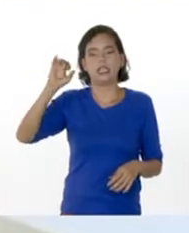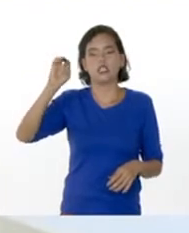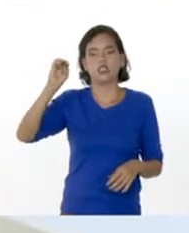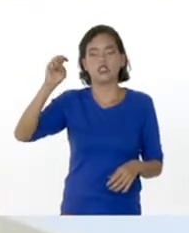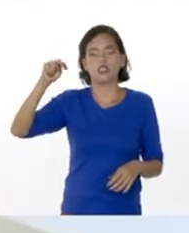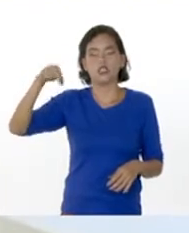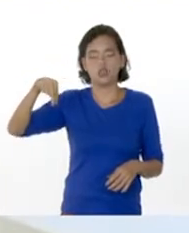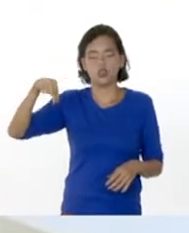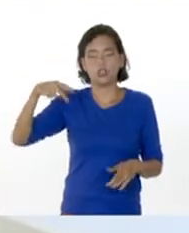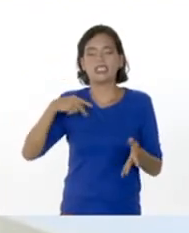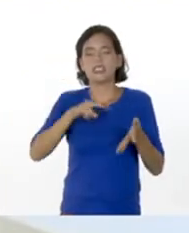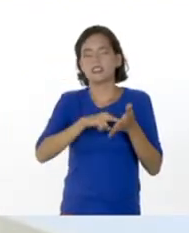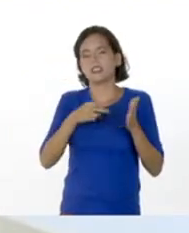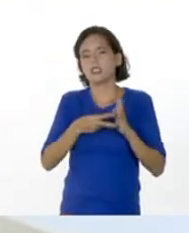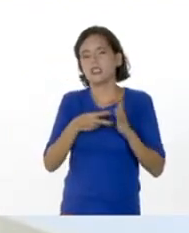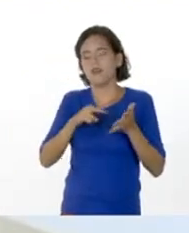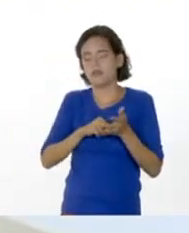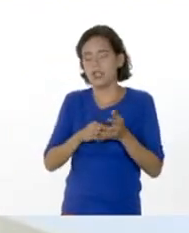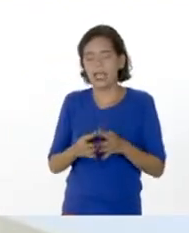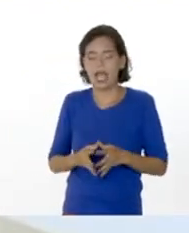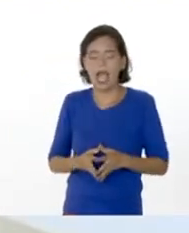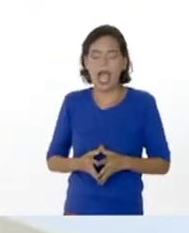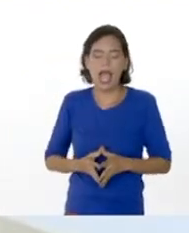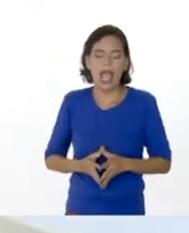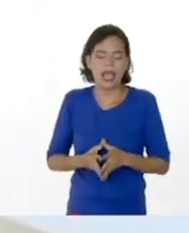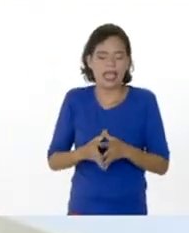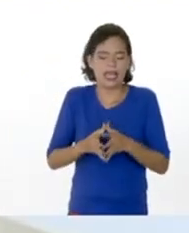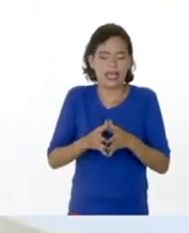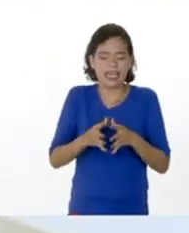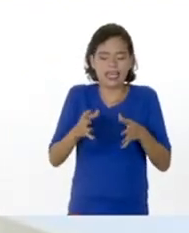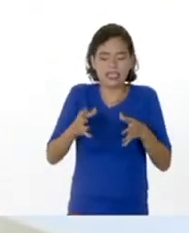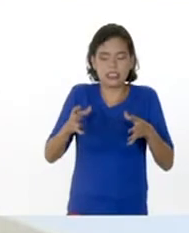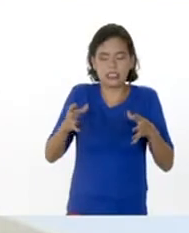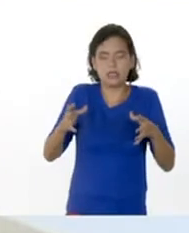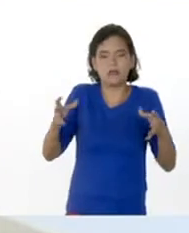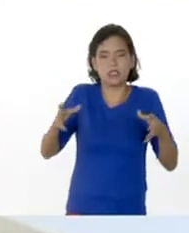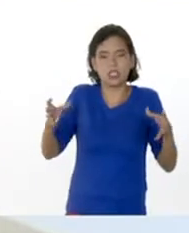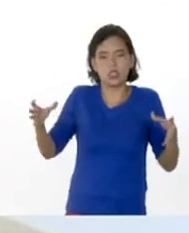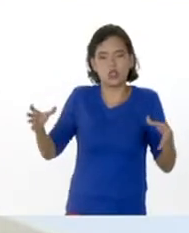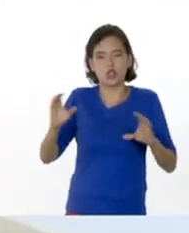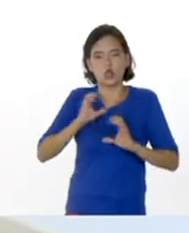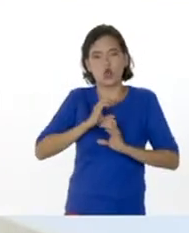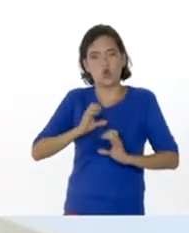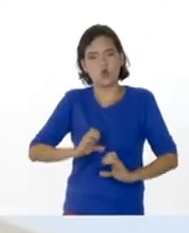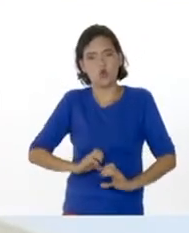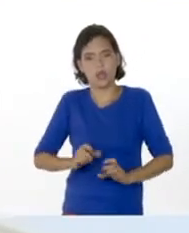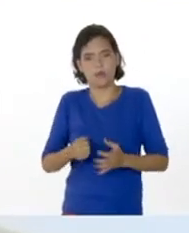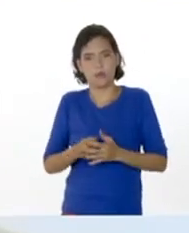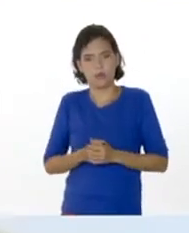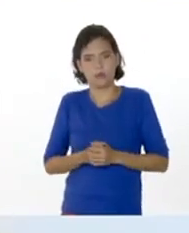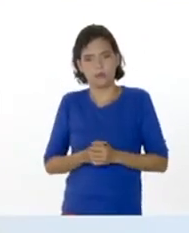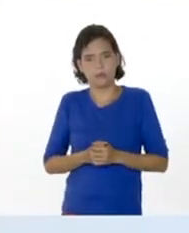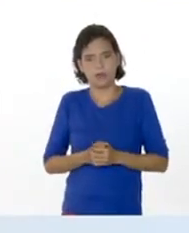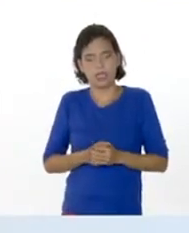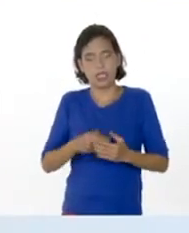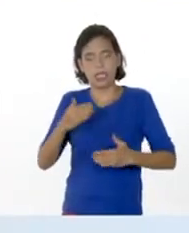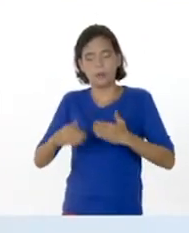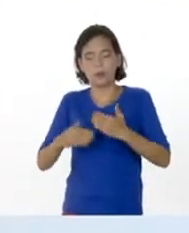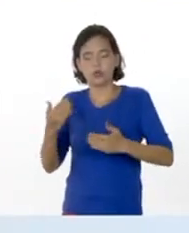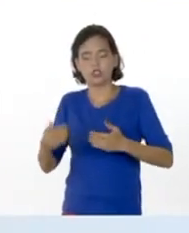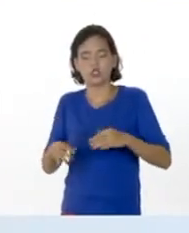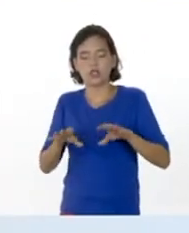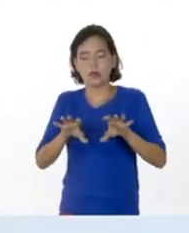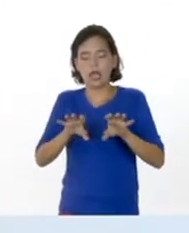volumen de los cuerpos, ¿ok? En la medida que este va absorbiendo energía de tipo